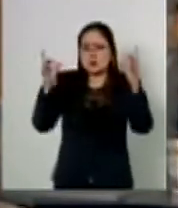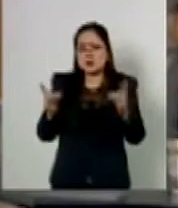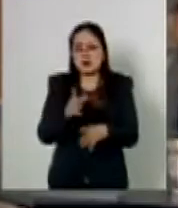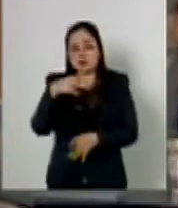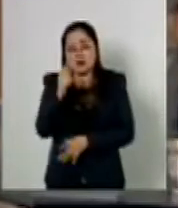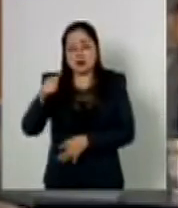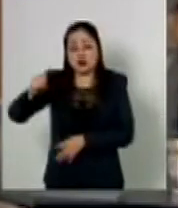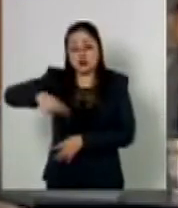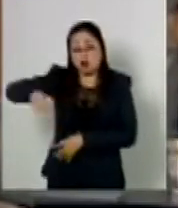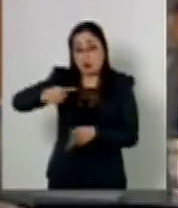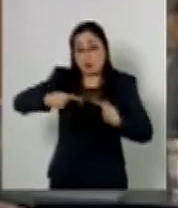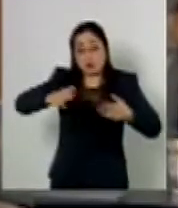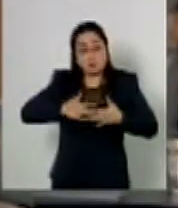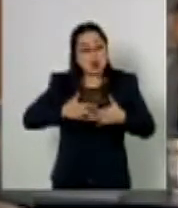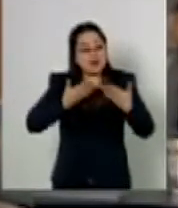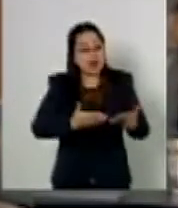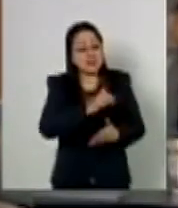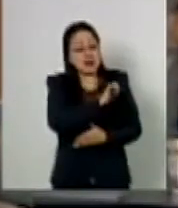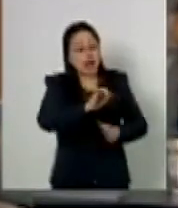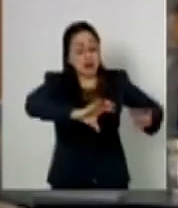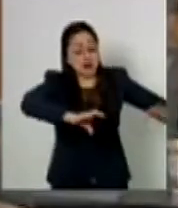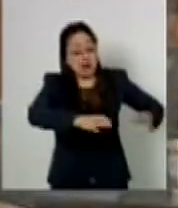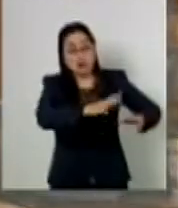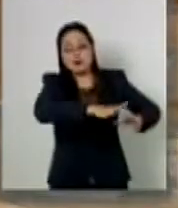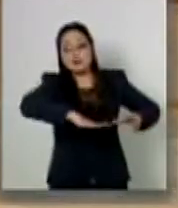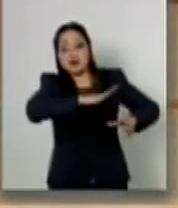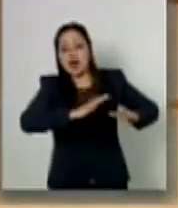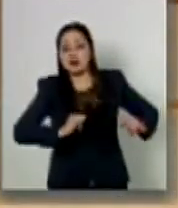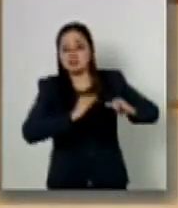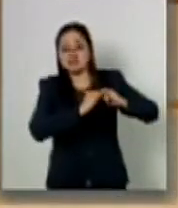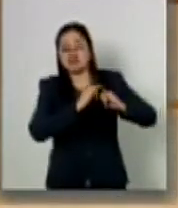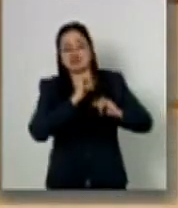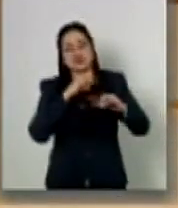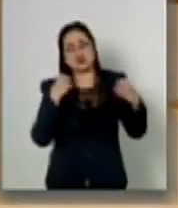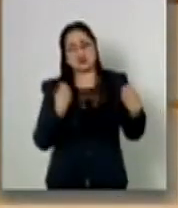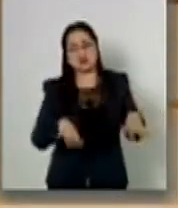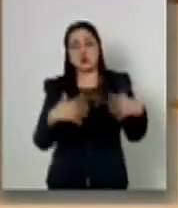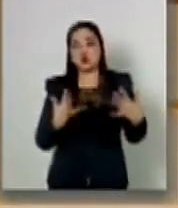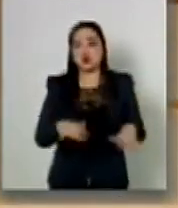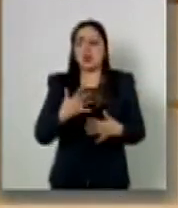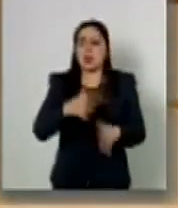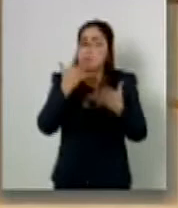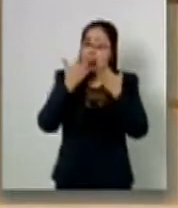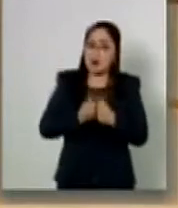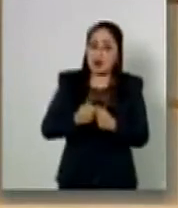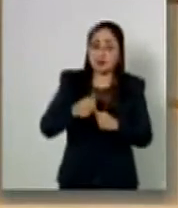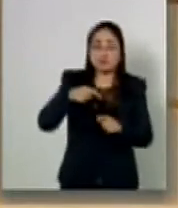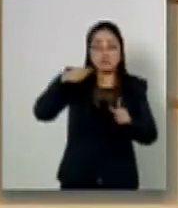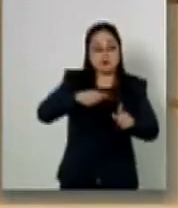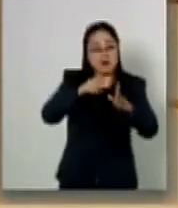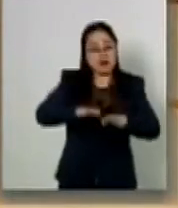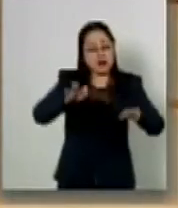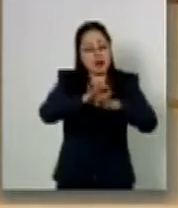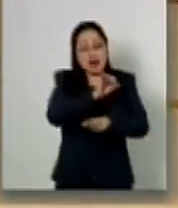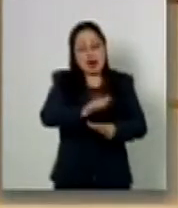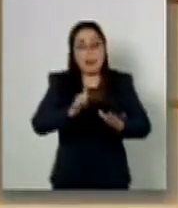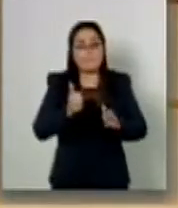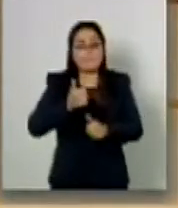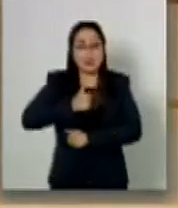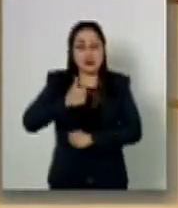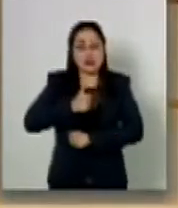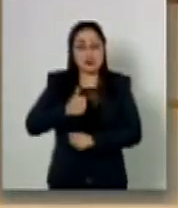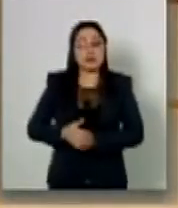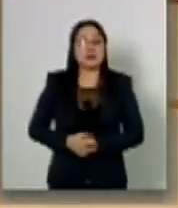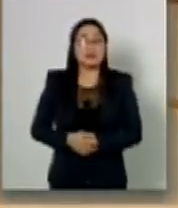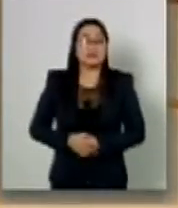minó la confianza de la ciudadanía en sus instituciones, particularmente en sus Fuerzas Armadas. Esa es